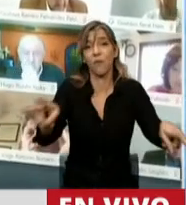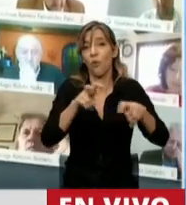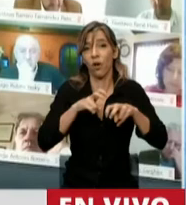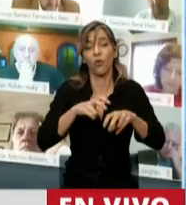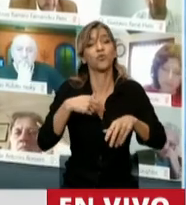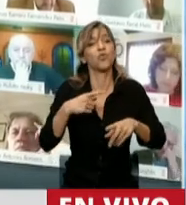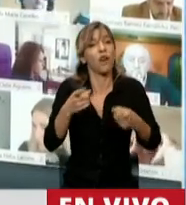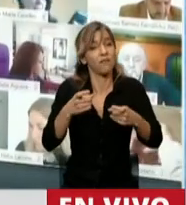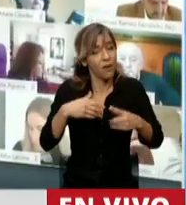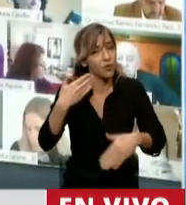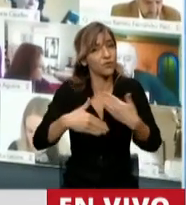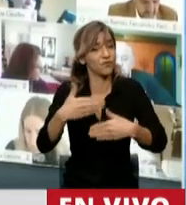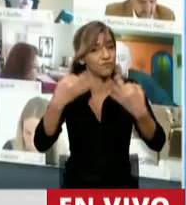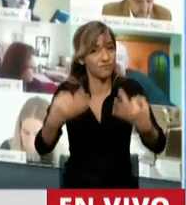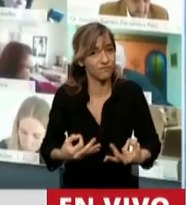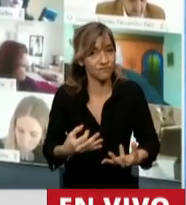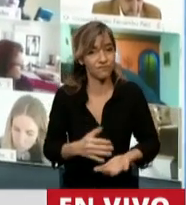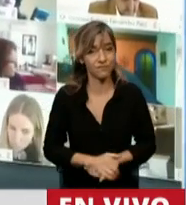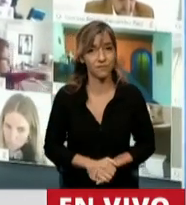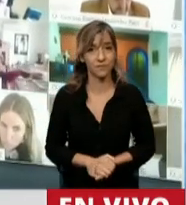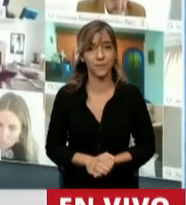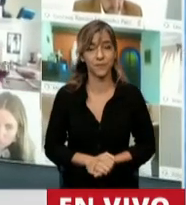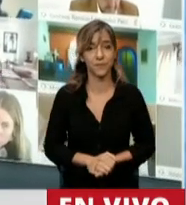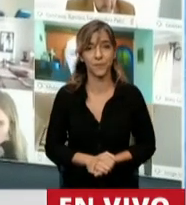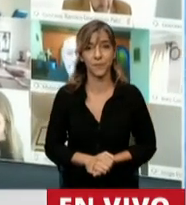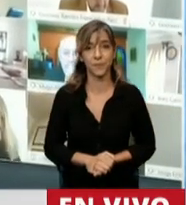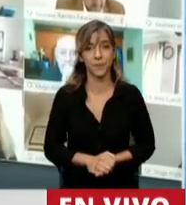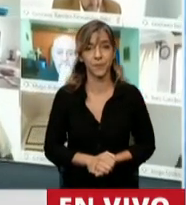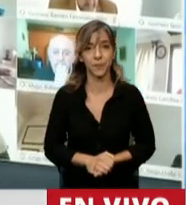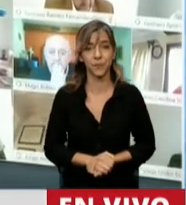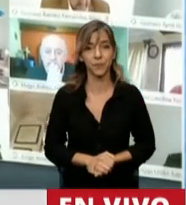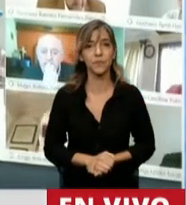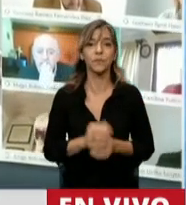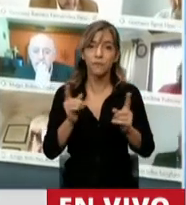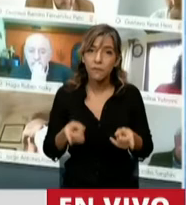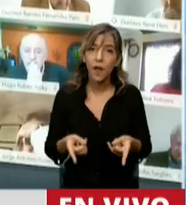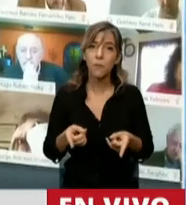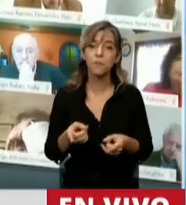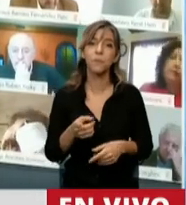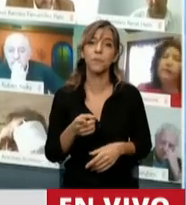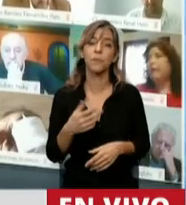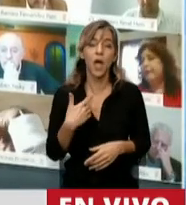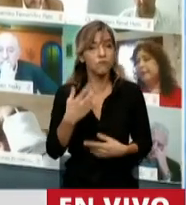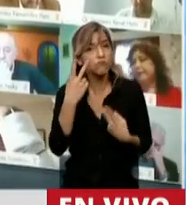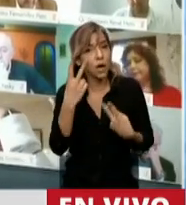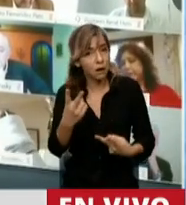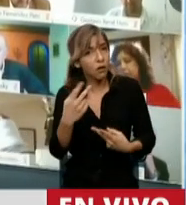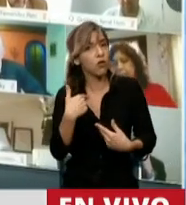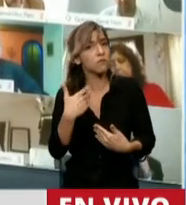Y también en este sentido tengo que decir y también reconocer y agradecer